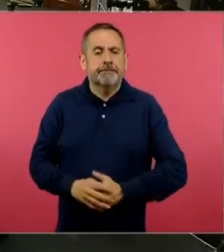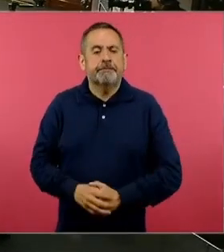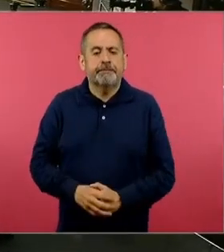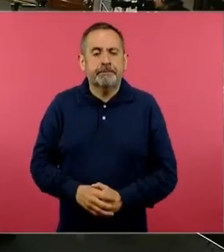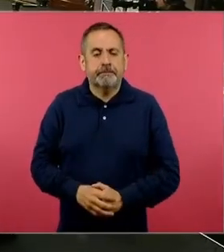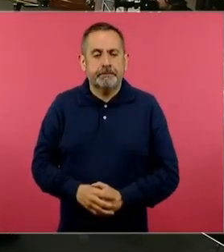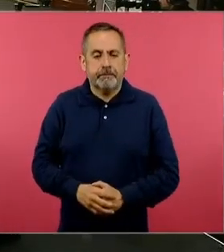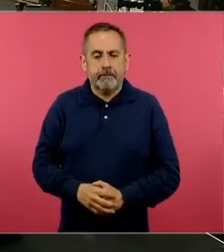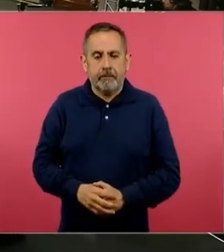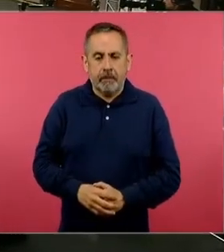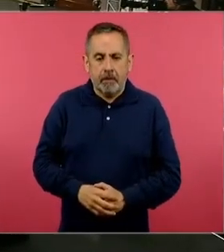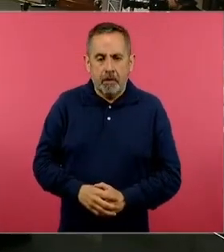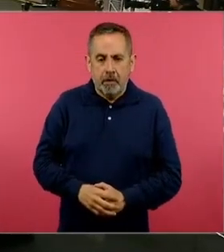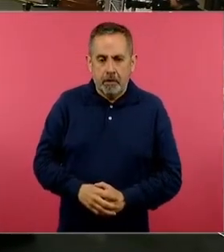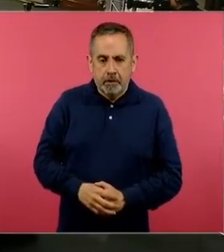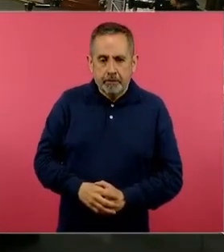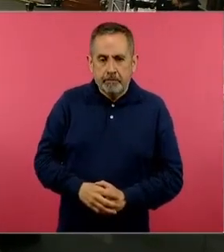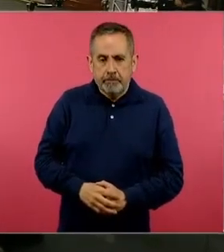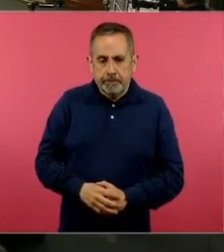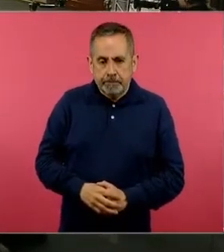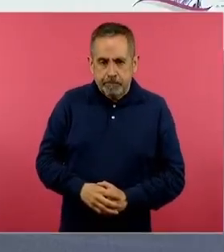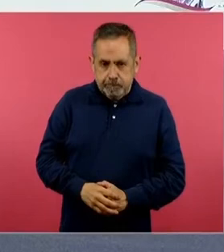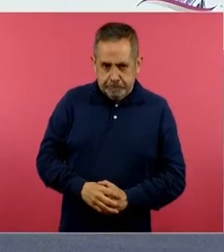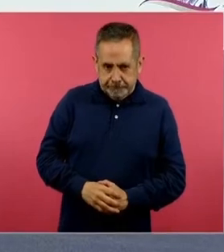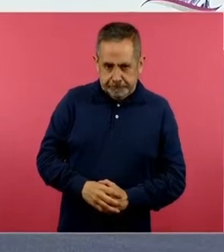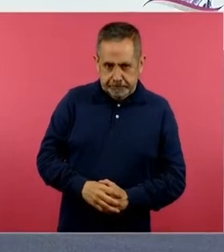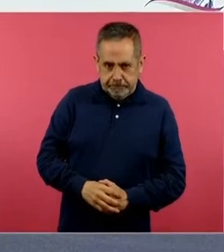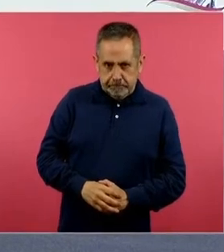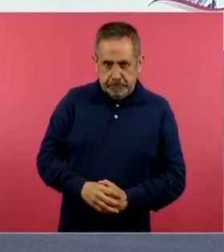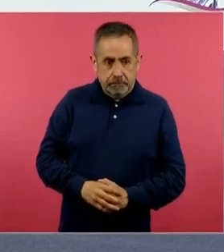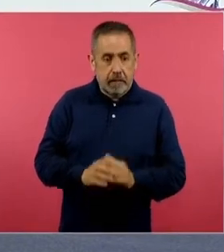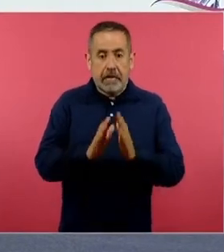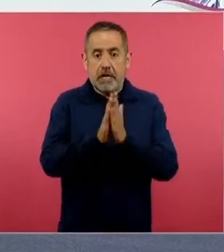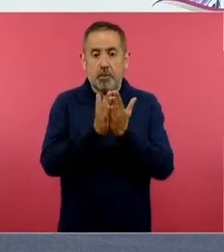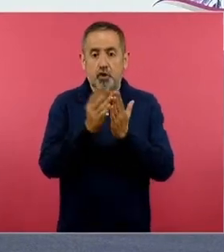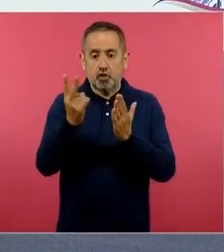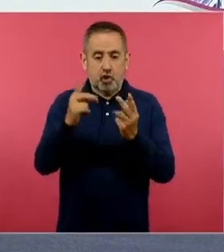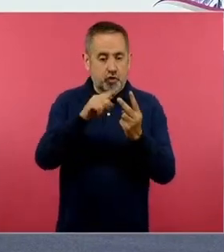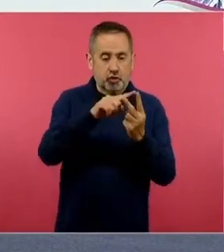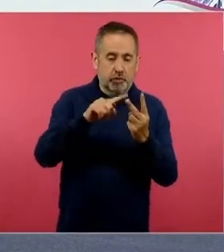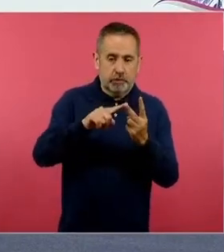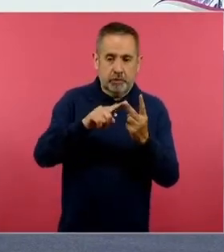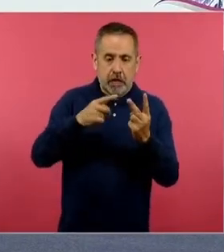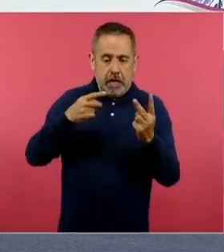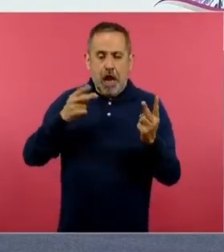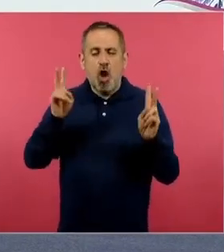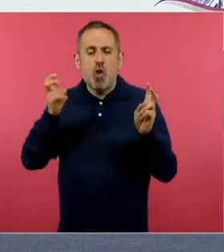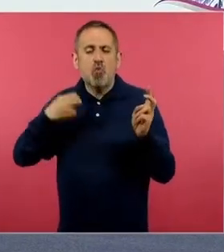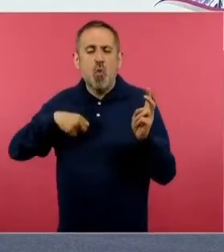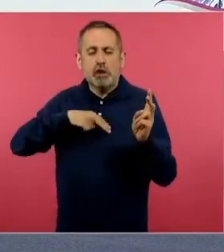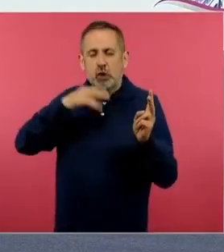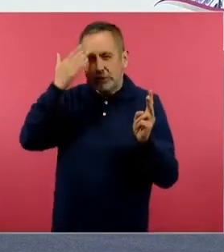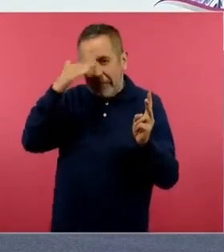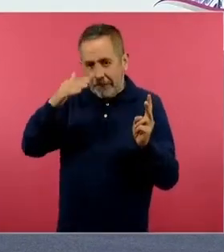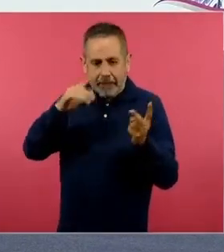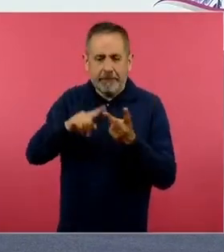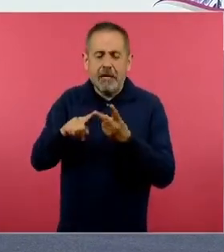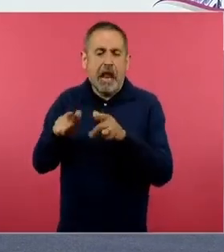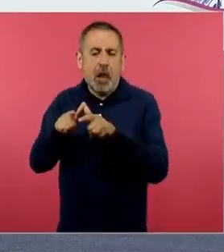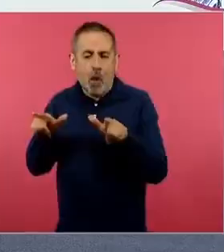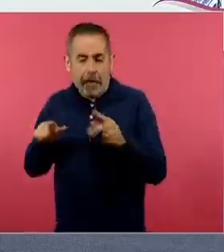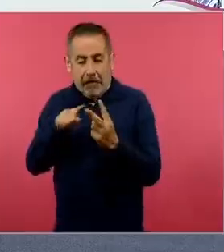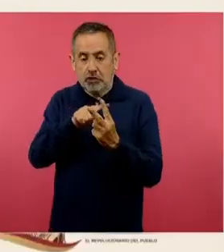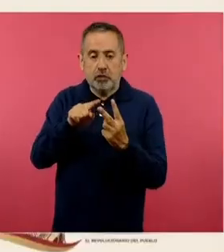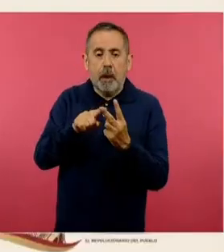A continuación, presento la relación de dos libros, es Nuestros Saberes y Múltiples Lenguaje, se consideran libros de